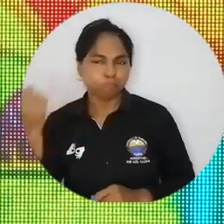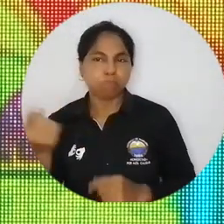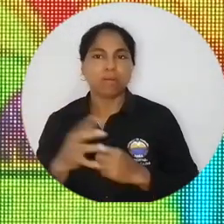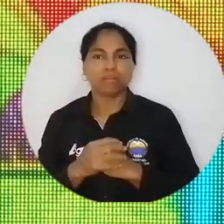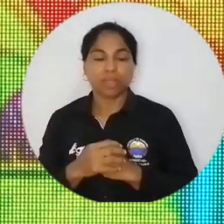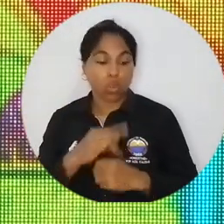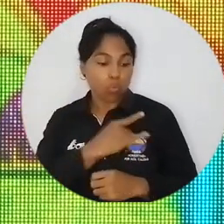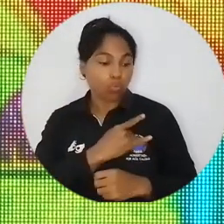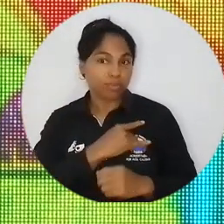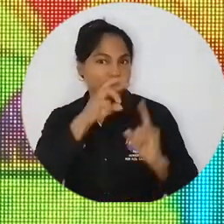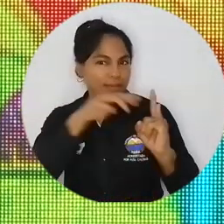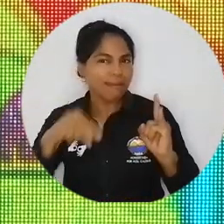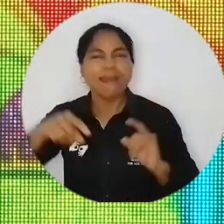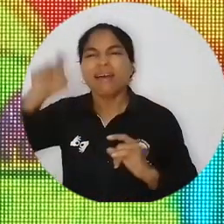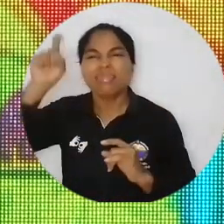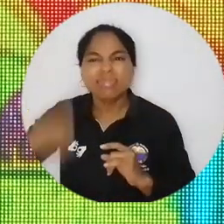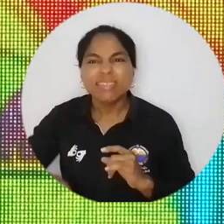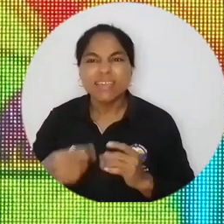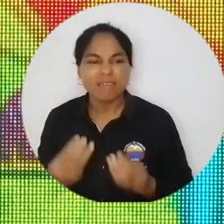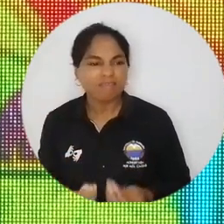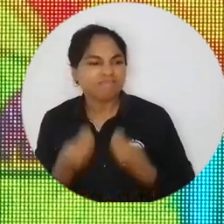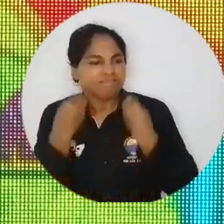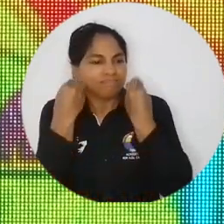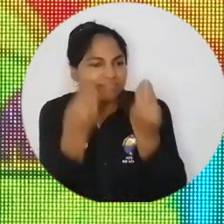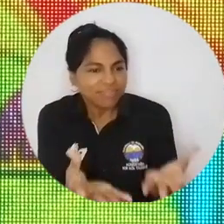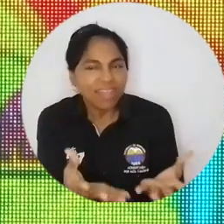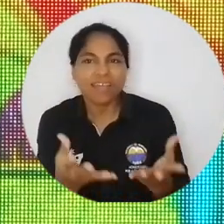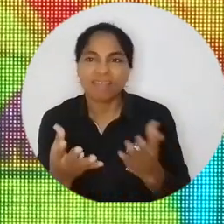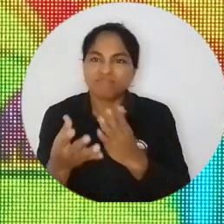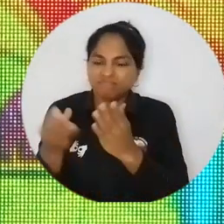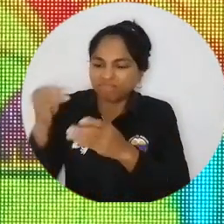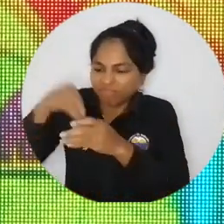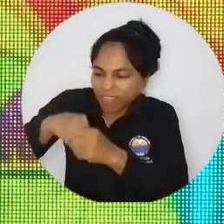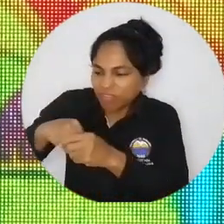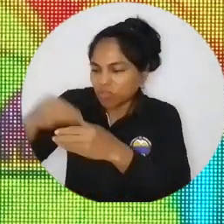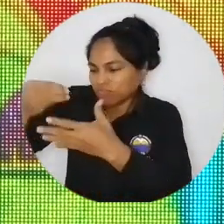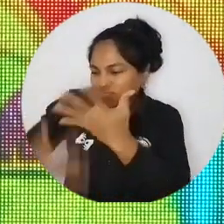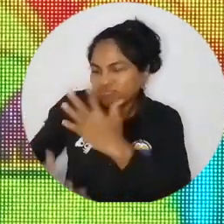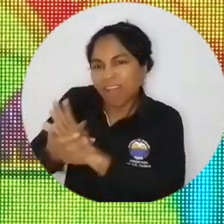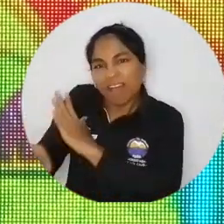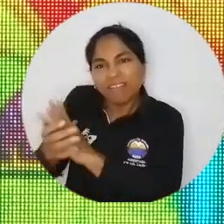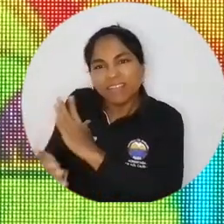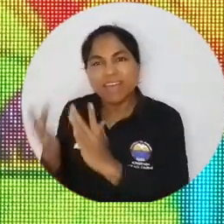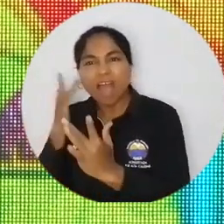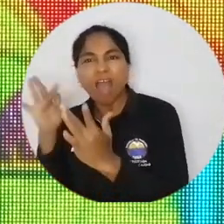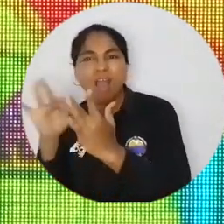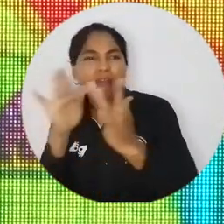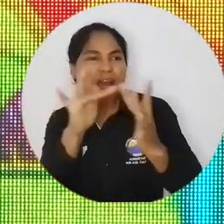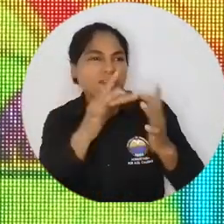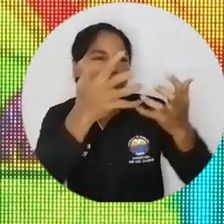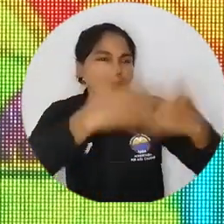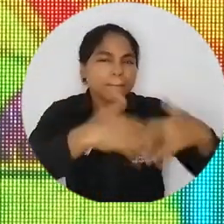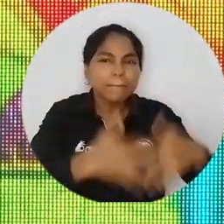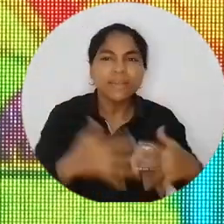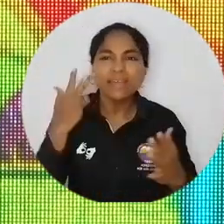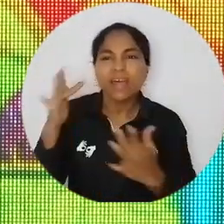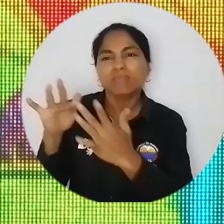contenidos y habilidades que se conecte con la empresa, que se conecte con todas las instituciones, sean públicas o privadas.